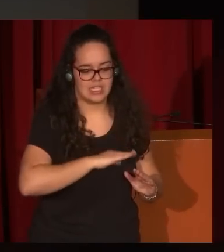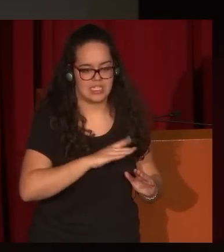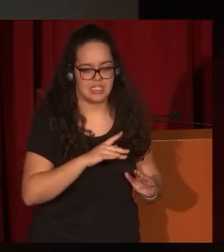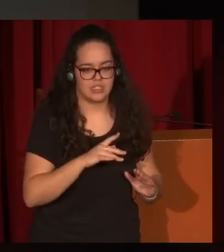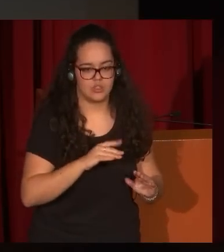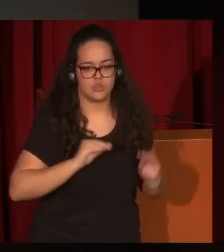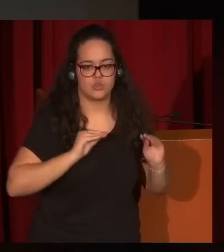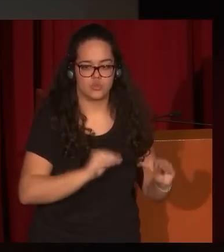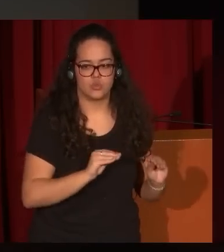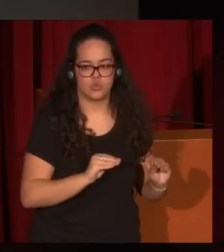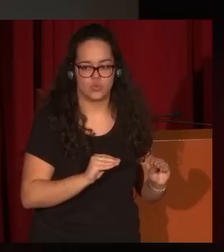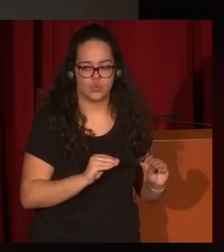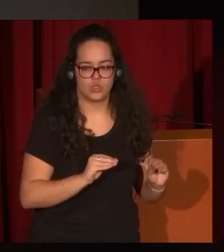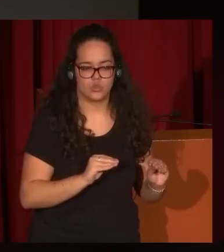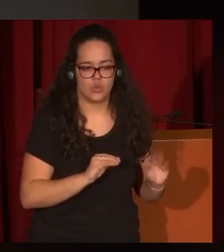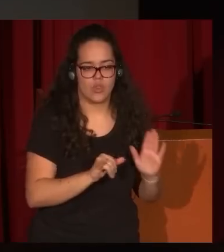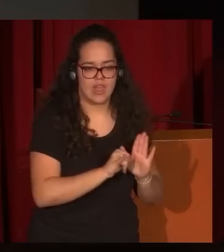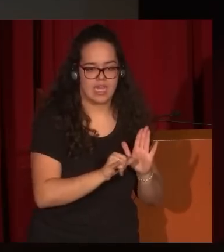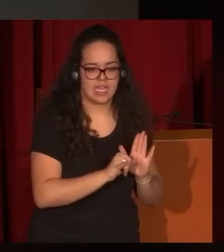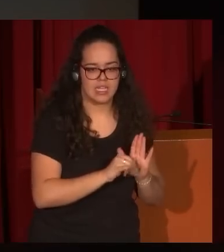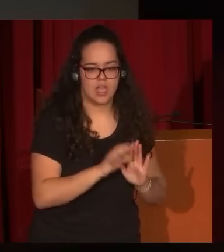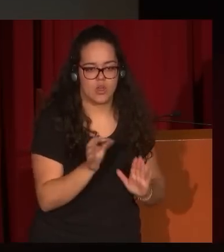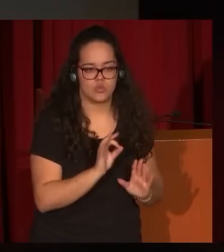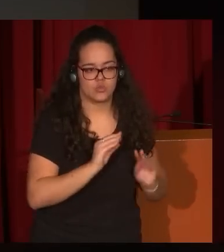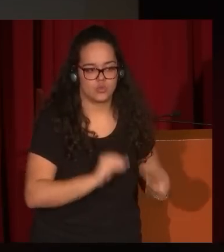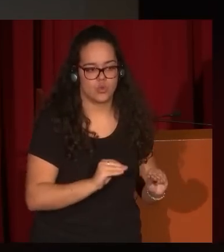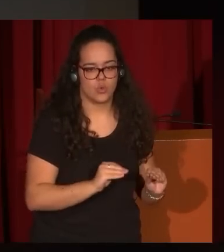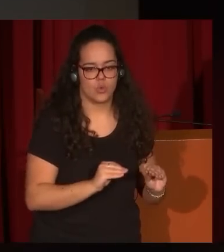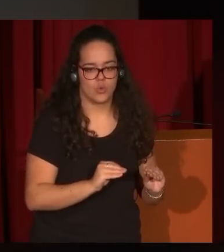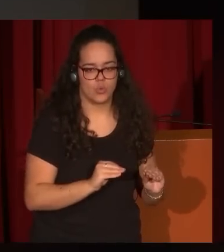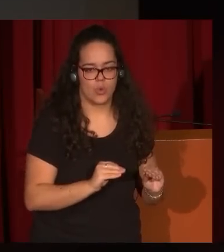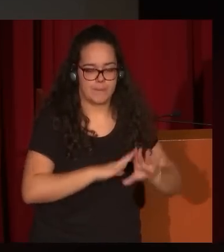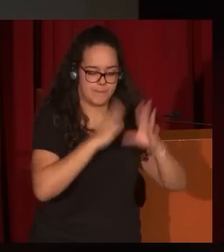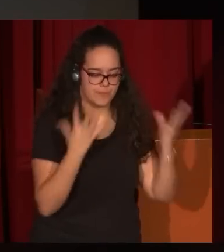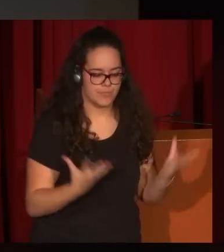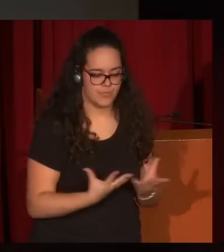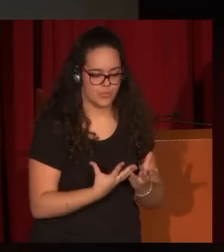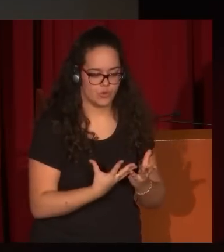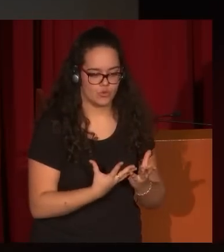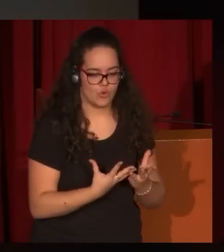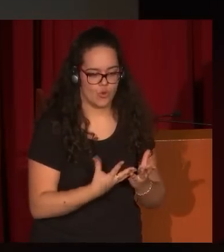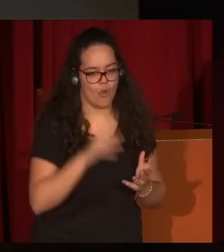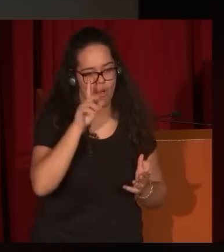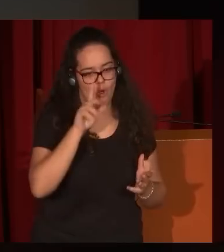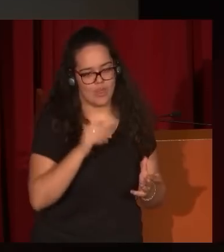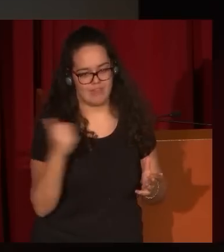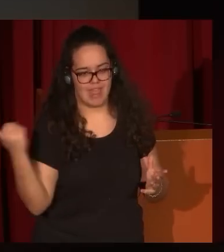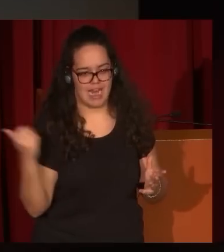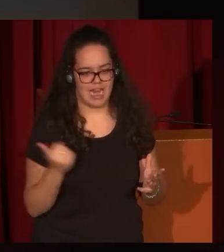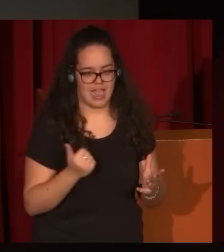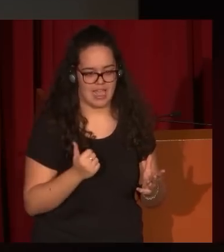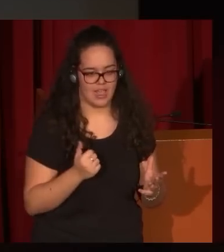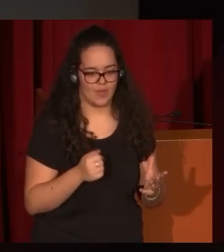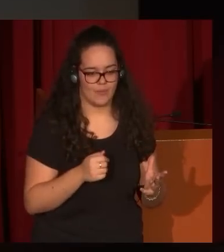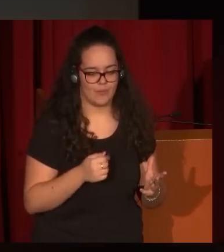es su cercanía o su acercamiento, mejor dicho, al mundo orientalista. Ya hemos visto, y lo veremos también